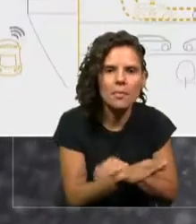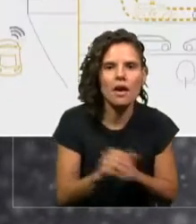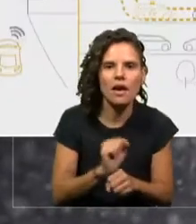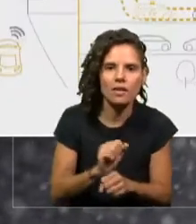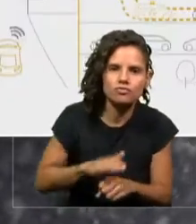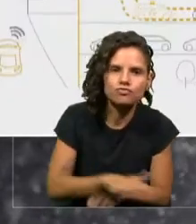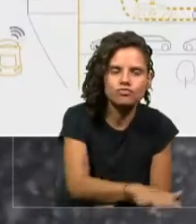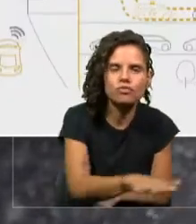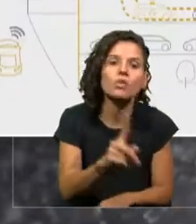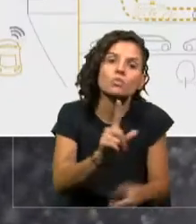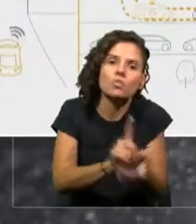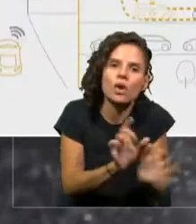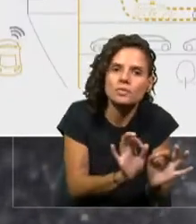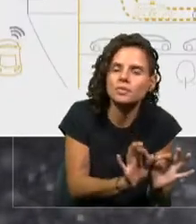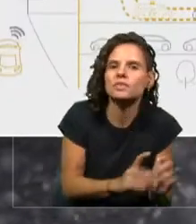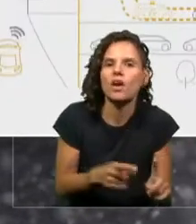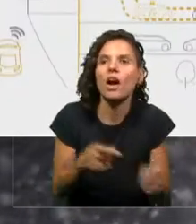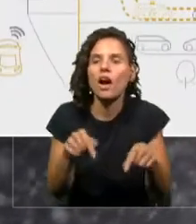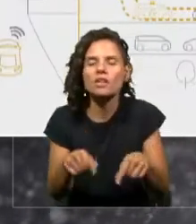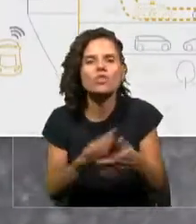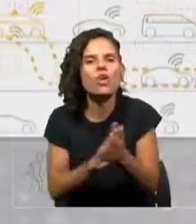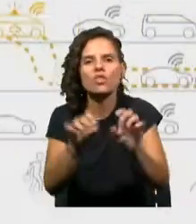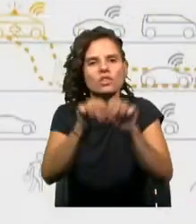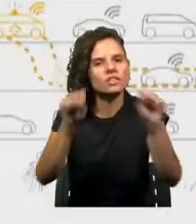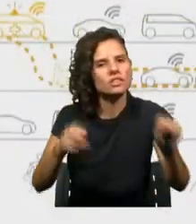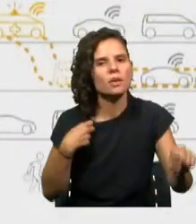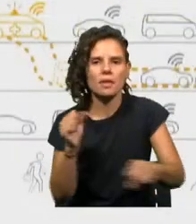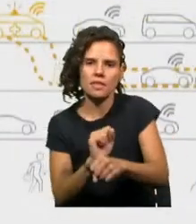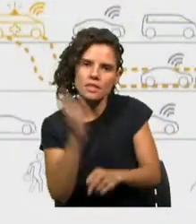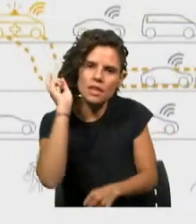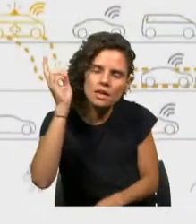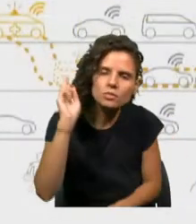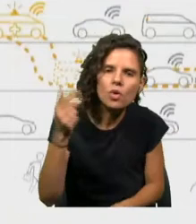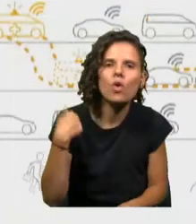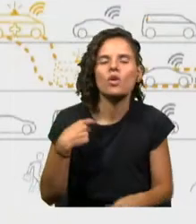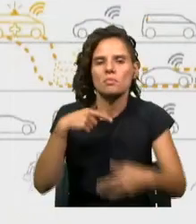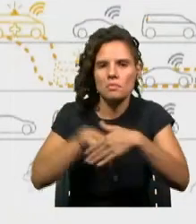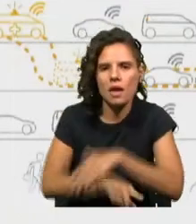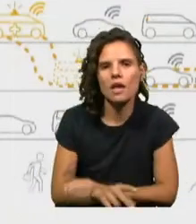que los sistemas de transporte, peatones, metros, autobuses,